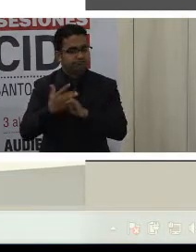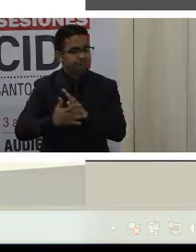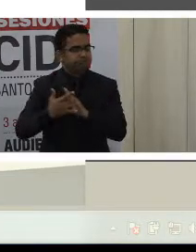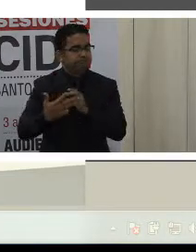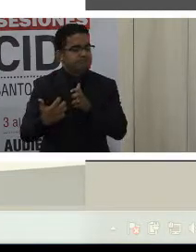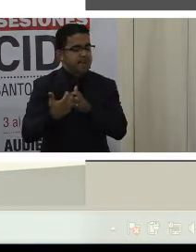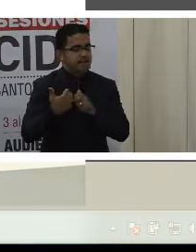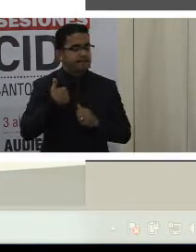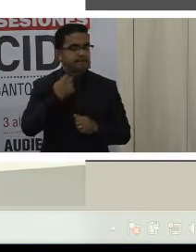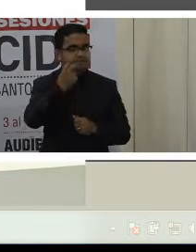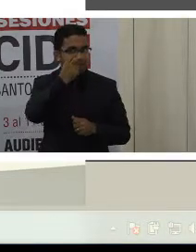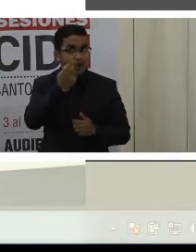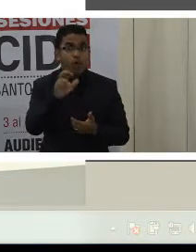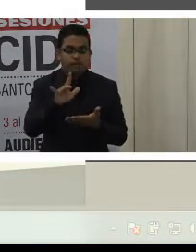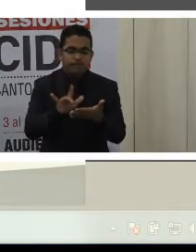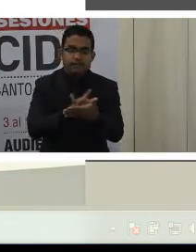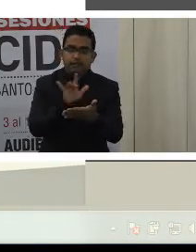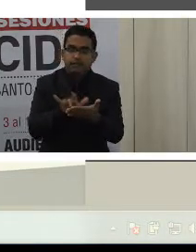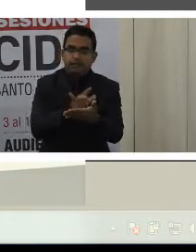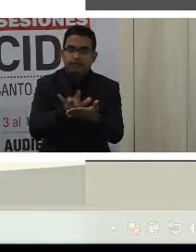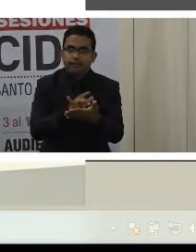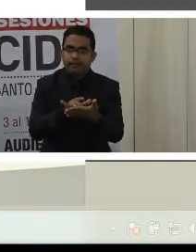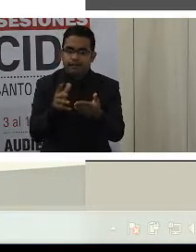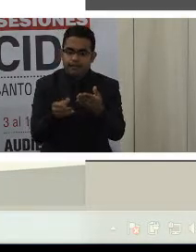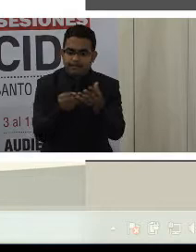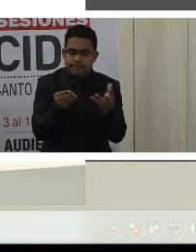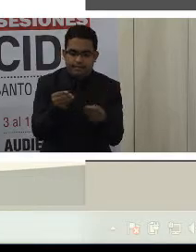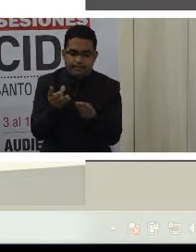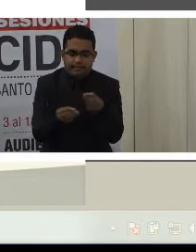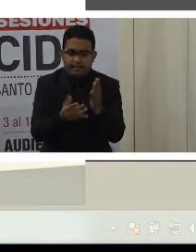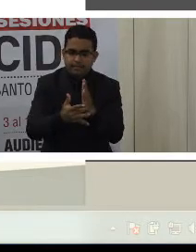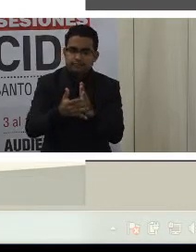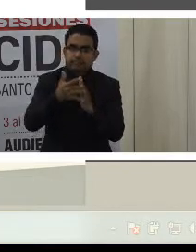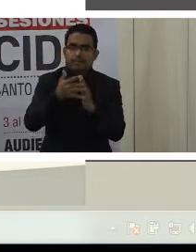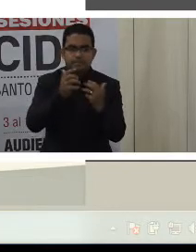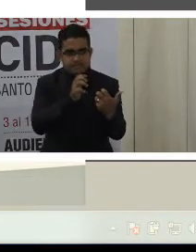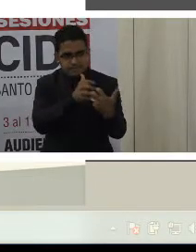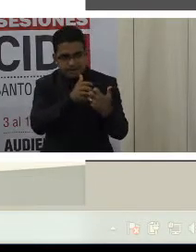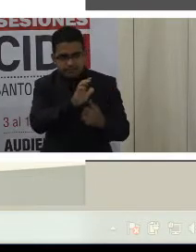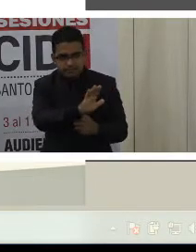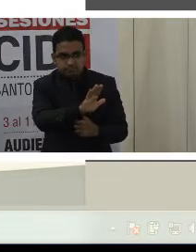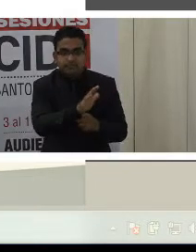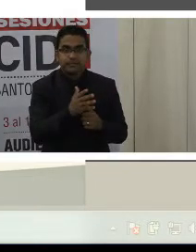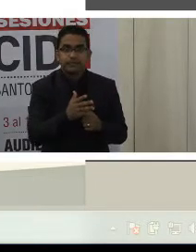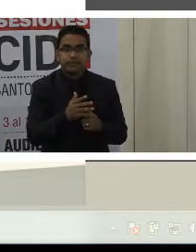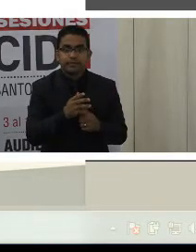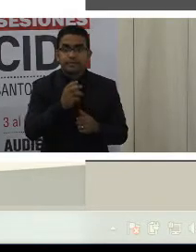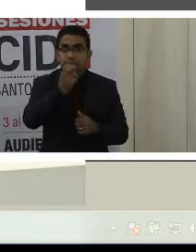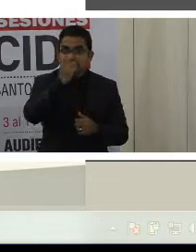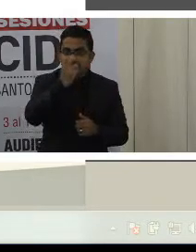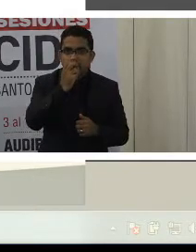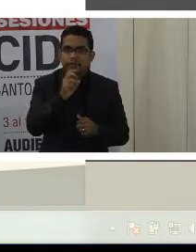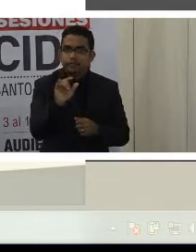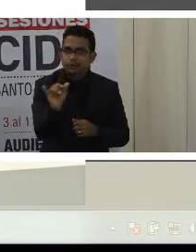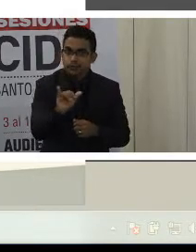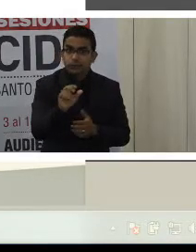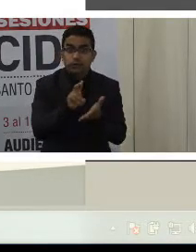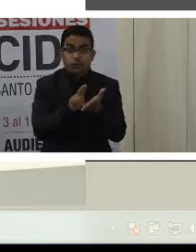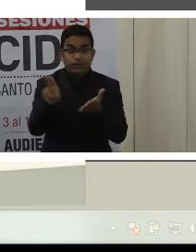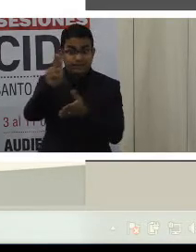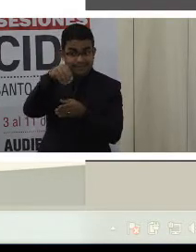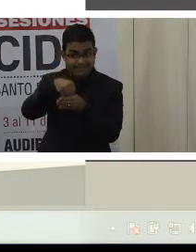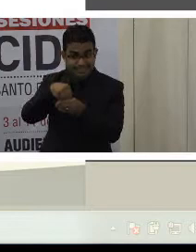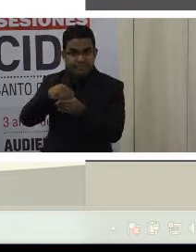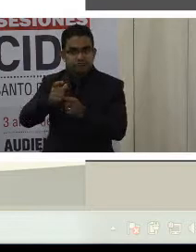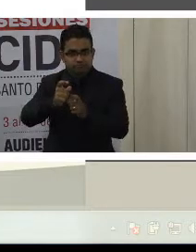o de tabletas con adaptaciones tiflotecnológicas para estudiantes con discapacidad visual en las universidades